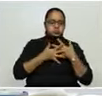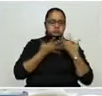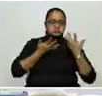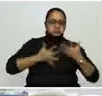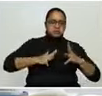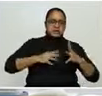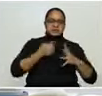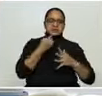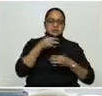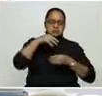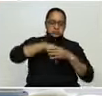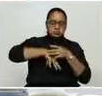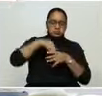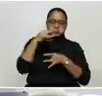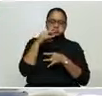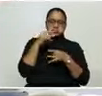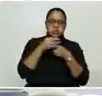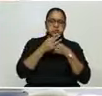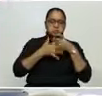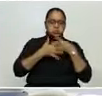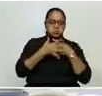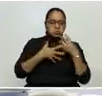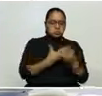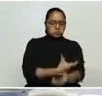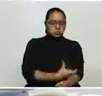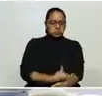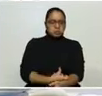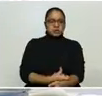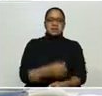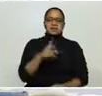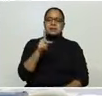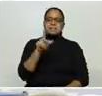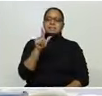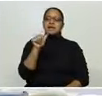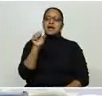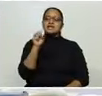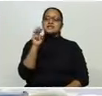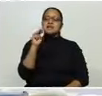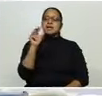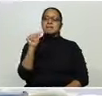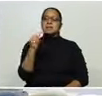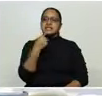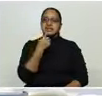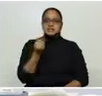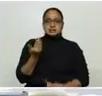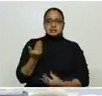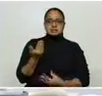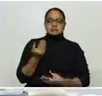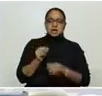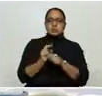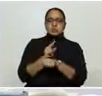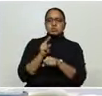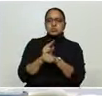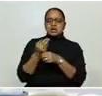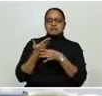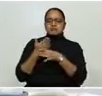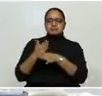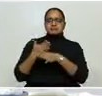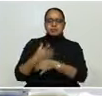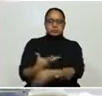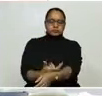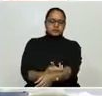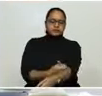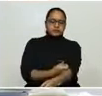enfermedad. Yo creo que sería importante brevemente y de manera puntual poder compartir con el equipo esos,